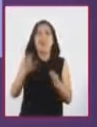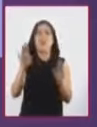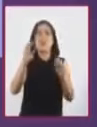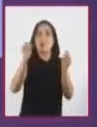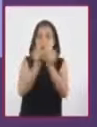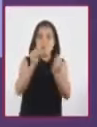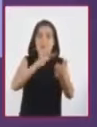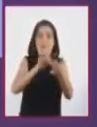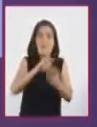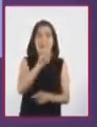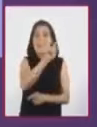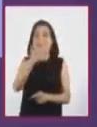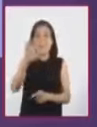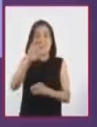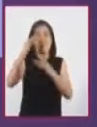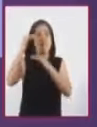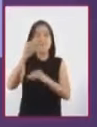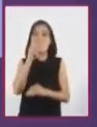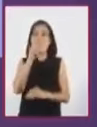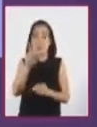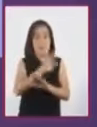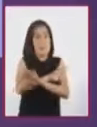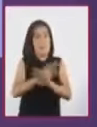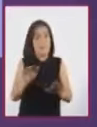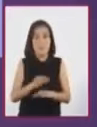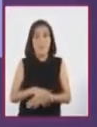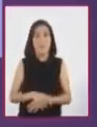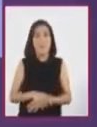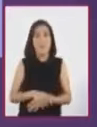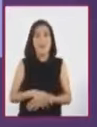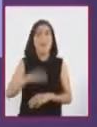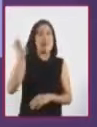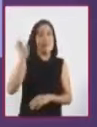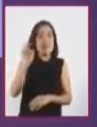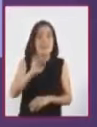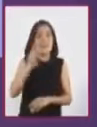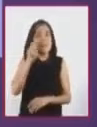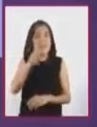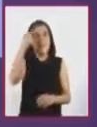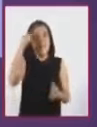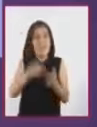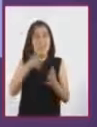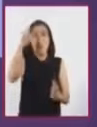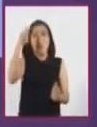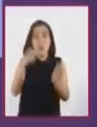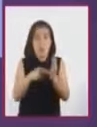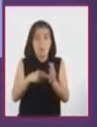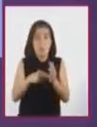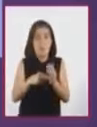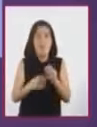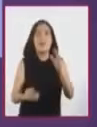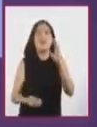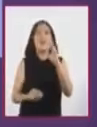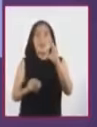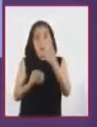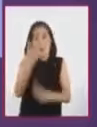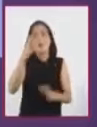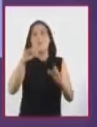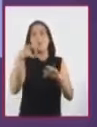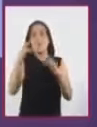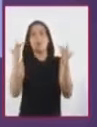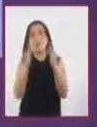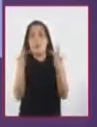con no más de 128 palabras. Aproximadamente, en el año 2000, se producen celulares